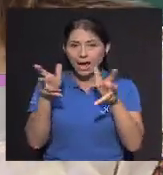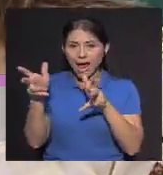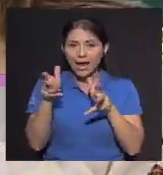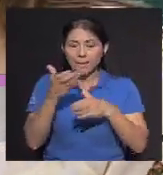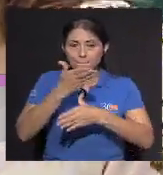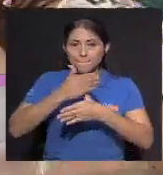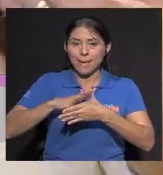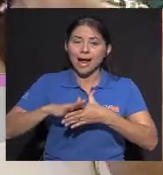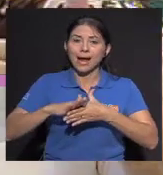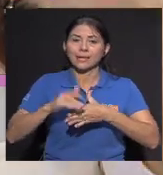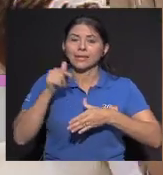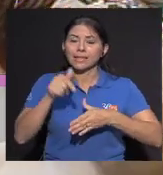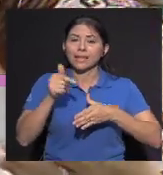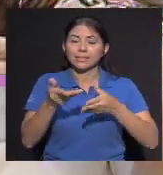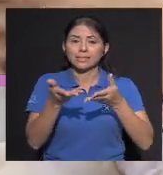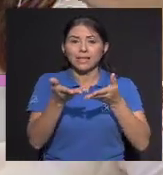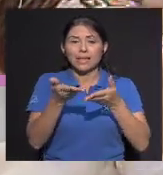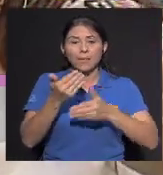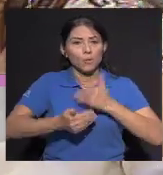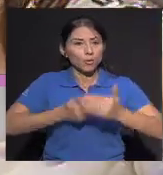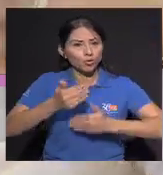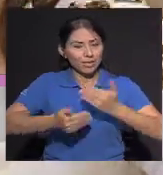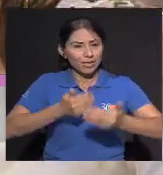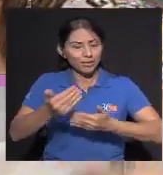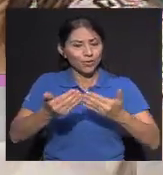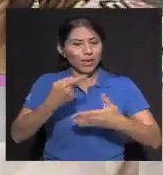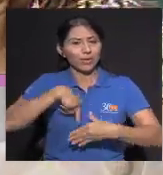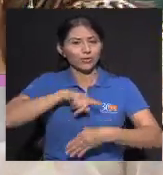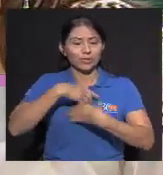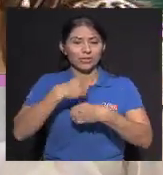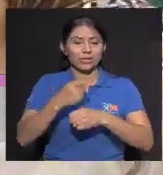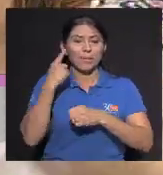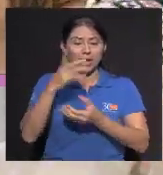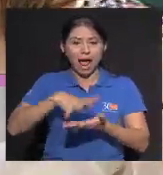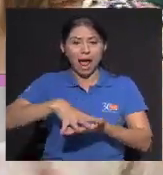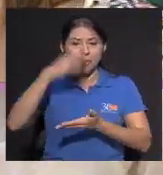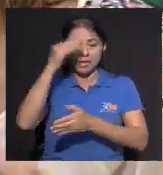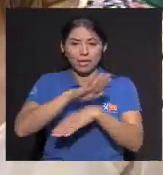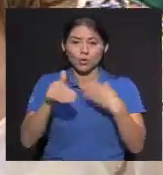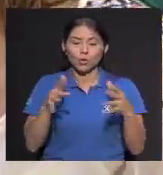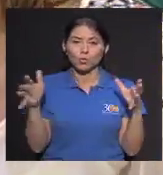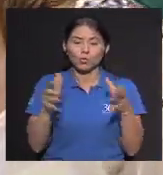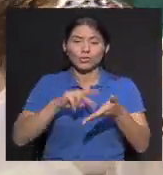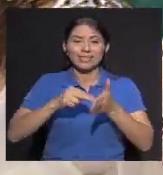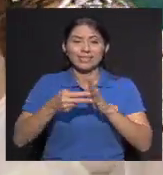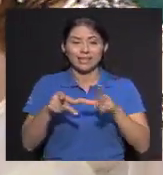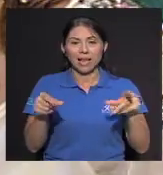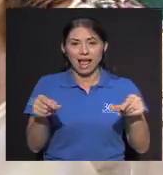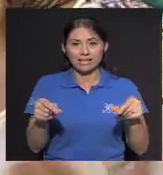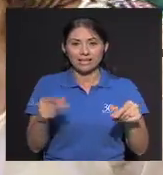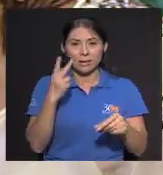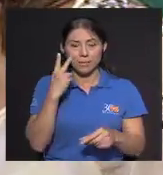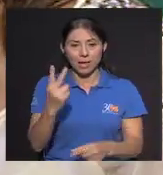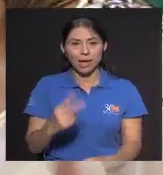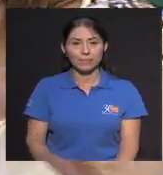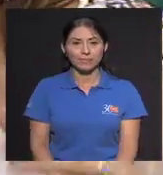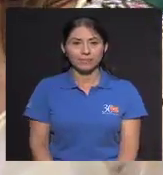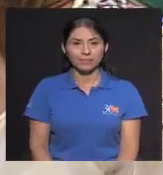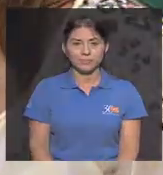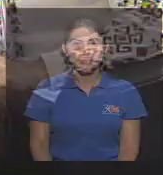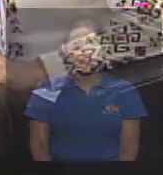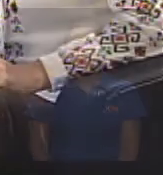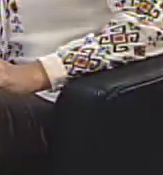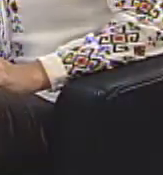a escuchar parte de este material, de este proceso que hemos realizado para aprender juntas y juntos sobre lo que es el cáncer